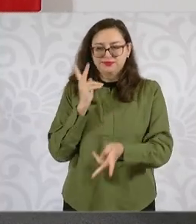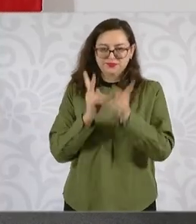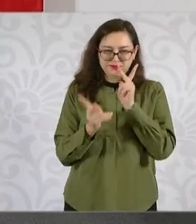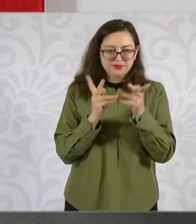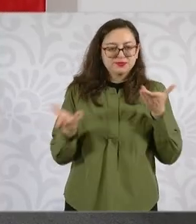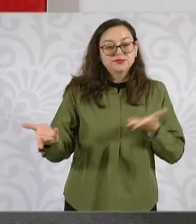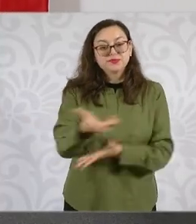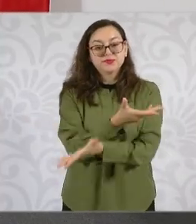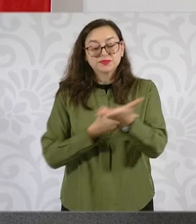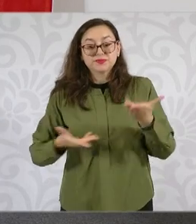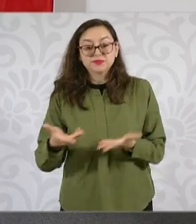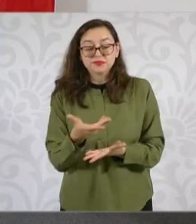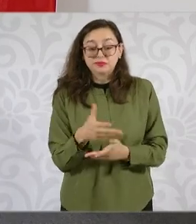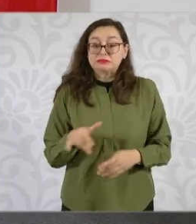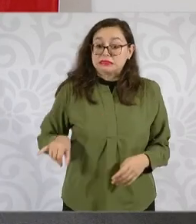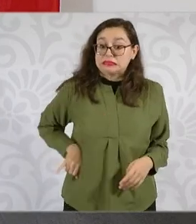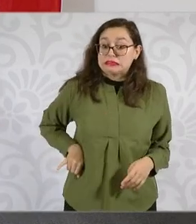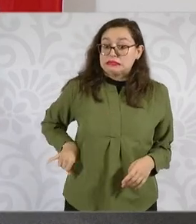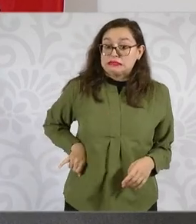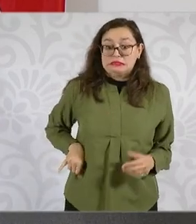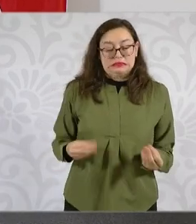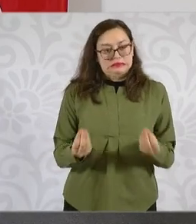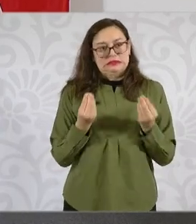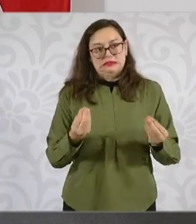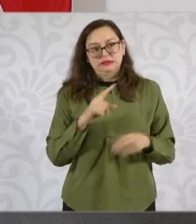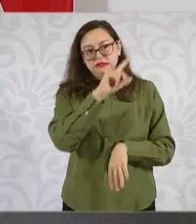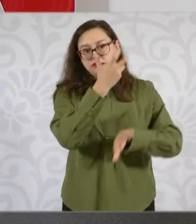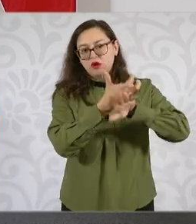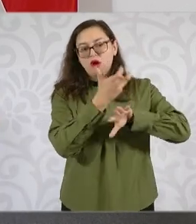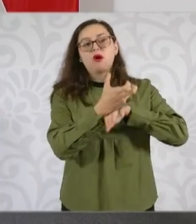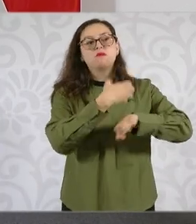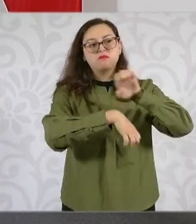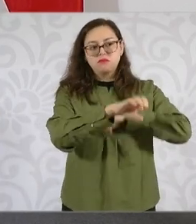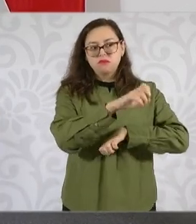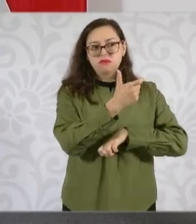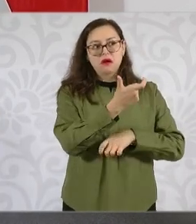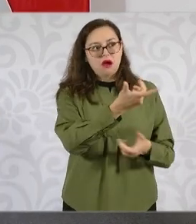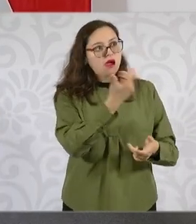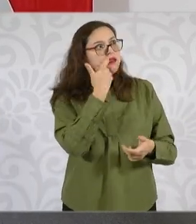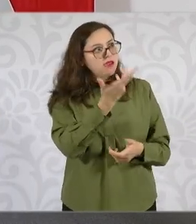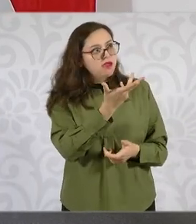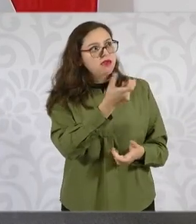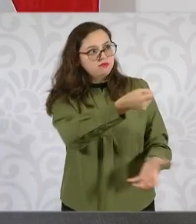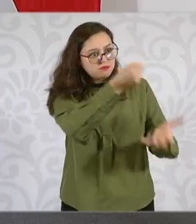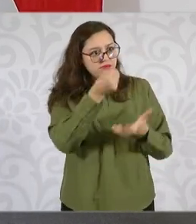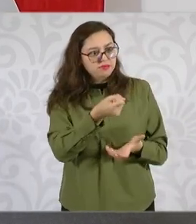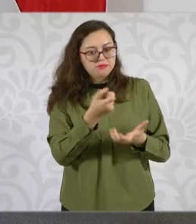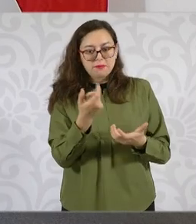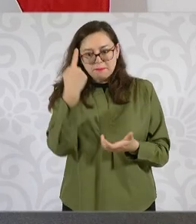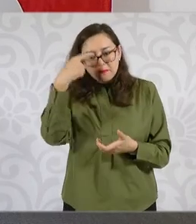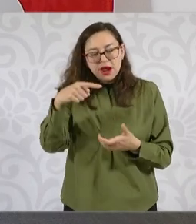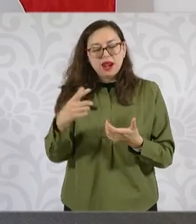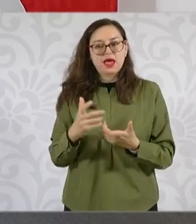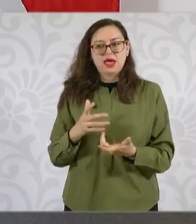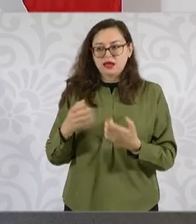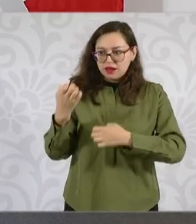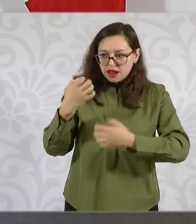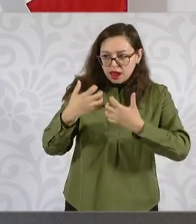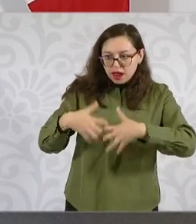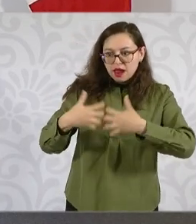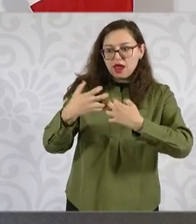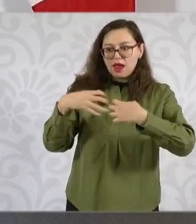particularmente de Estados Unidos en México. Y también va a haber una conferencia de prensa después